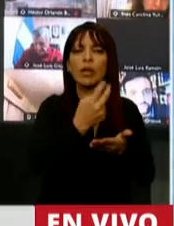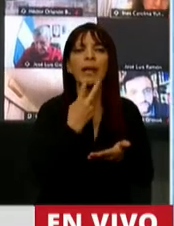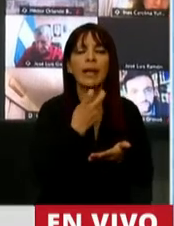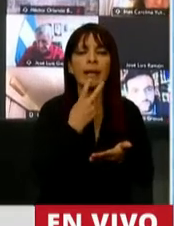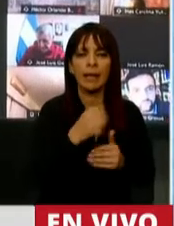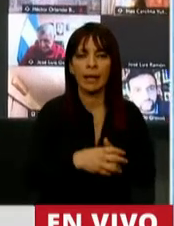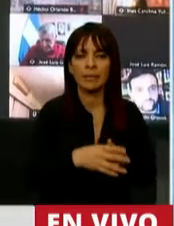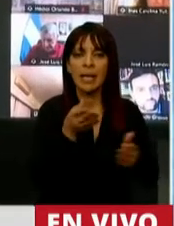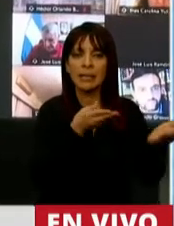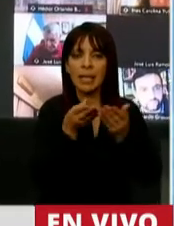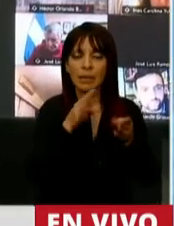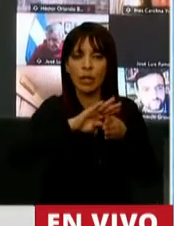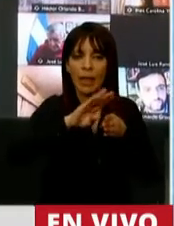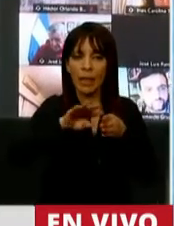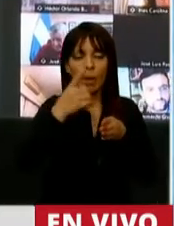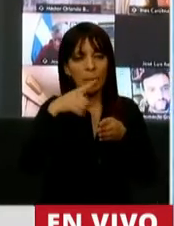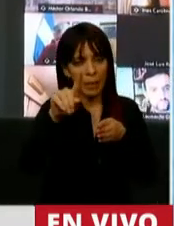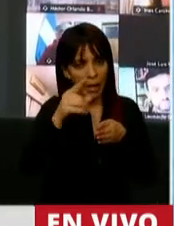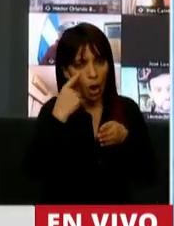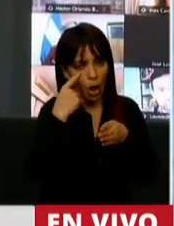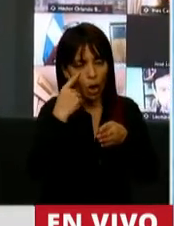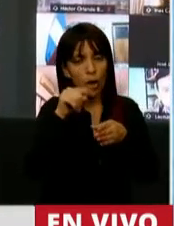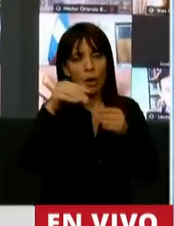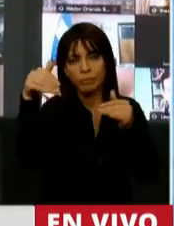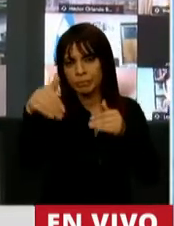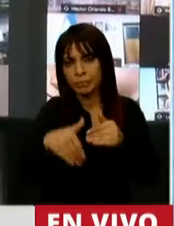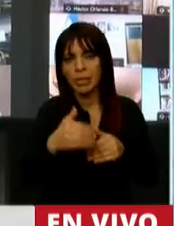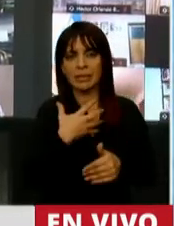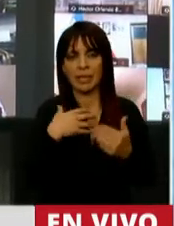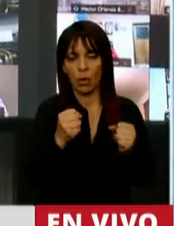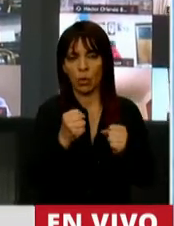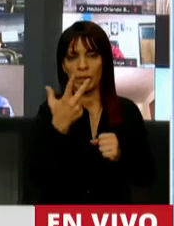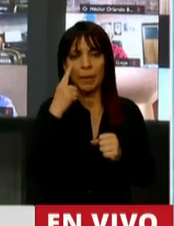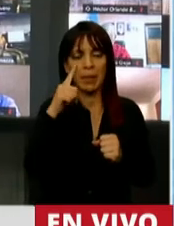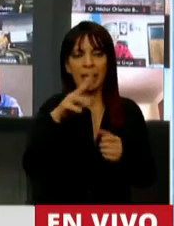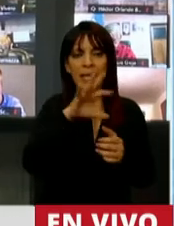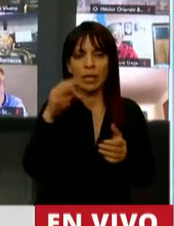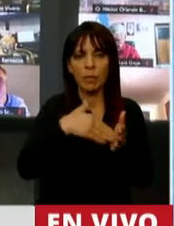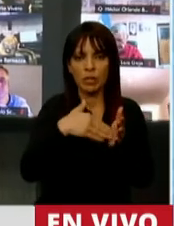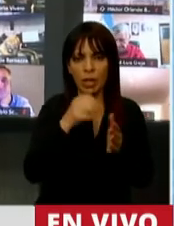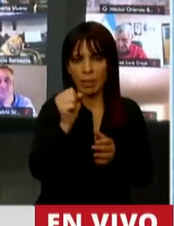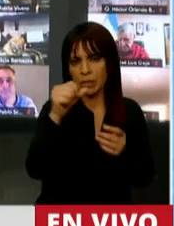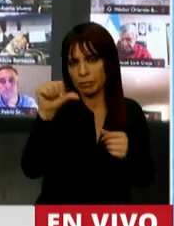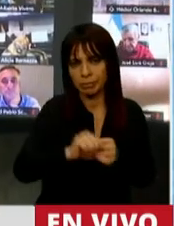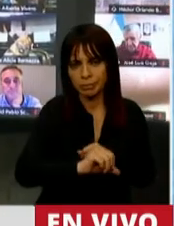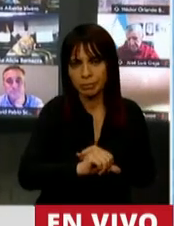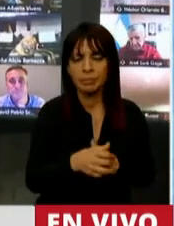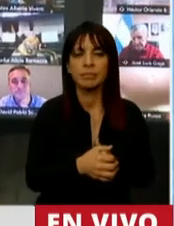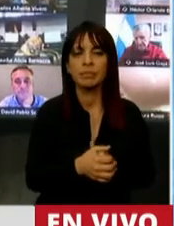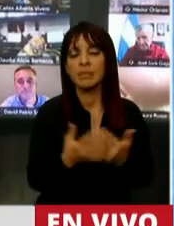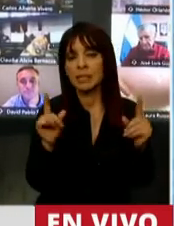los servicios de la deuda, pero en detrimento, por ejemplo, de la salud, que perdió 3.500 millones de pesos. Señor presidente,